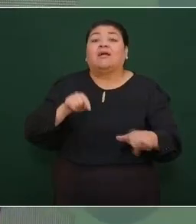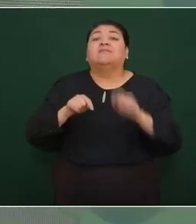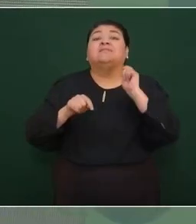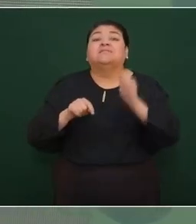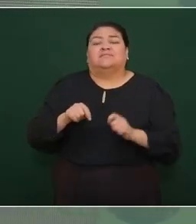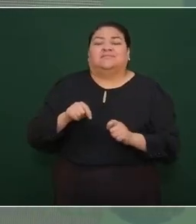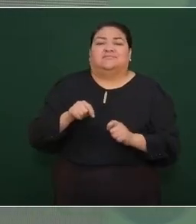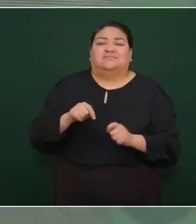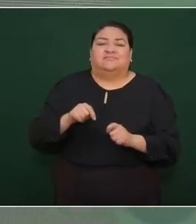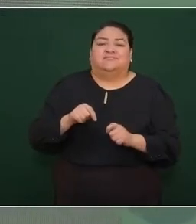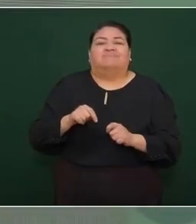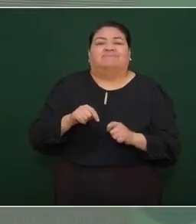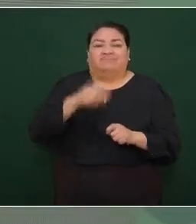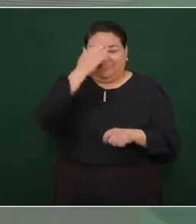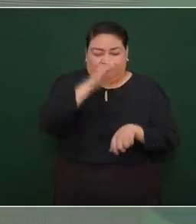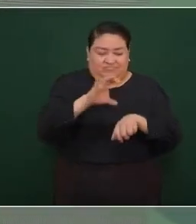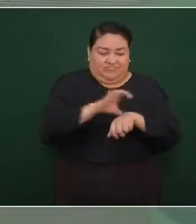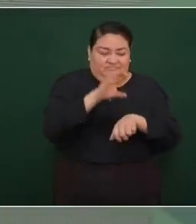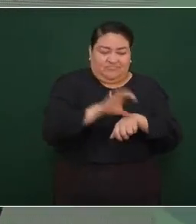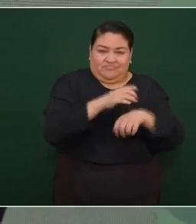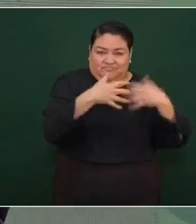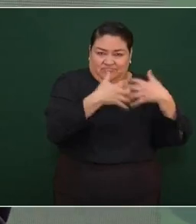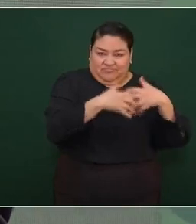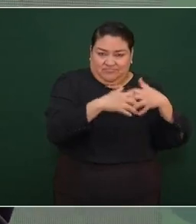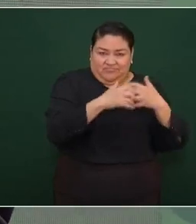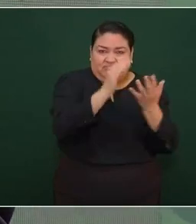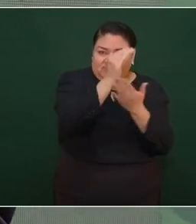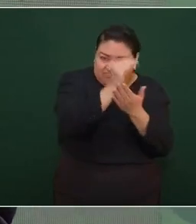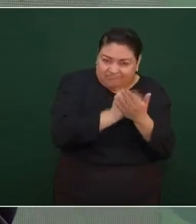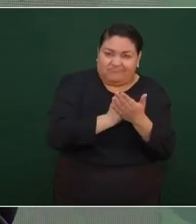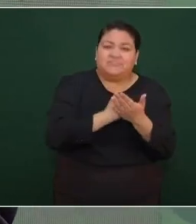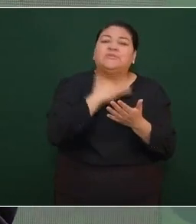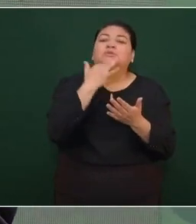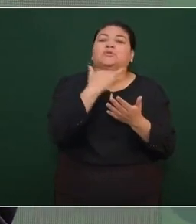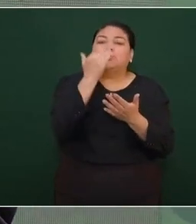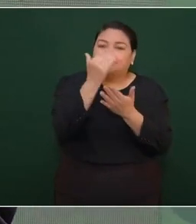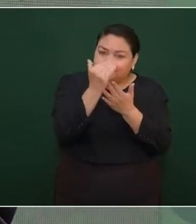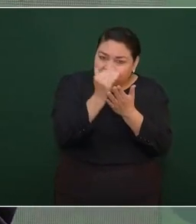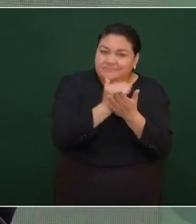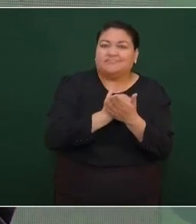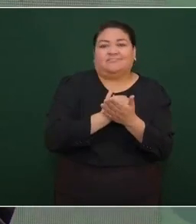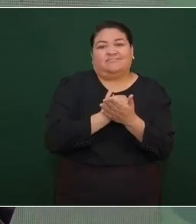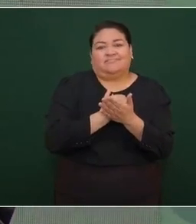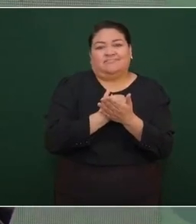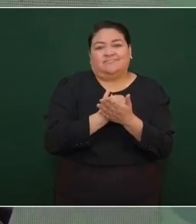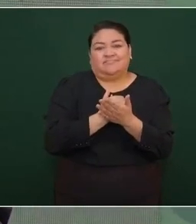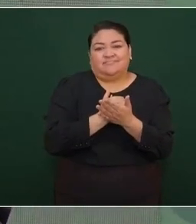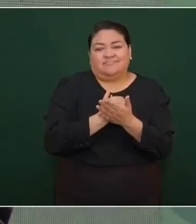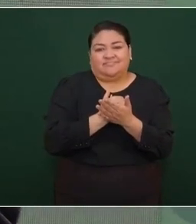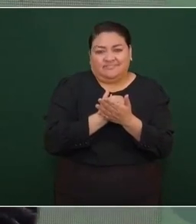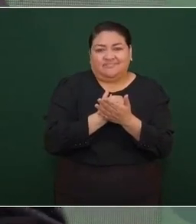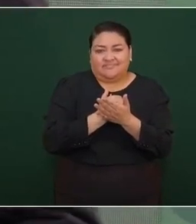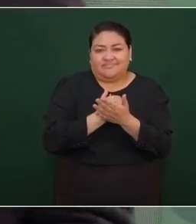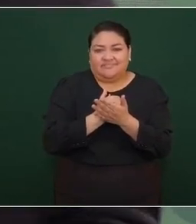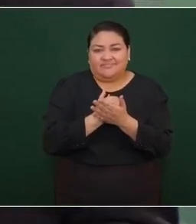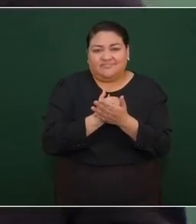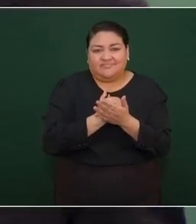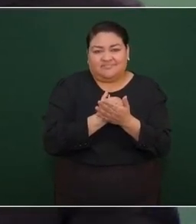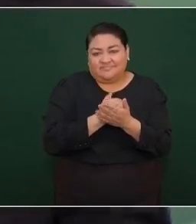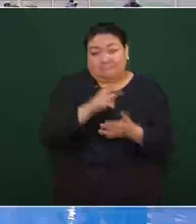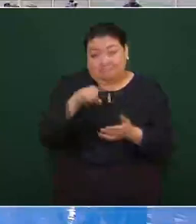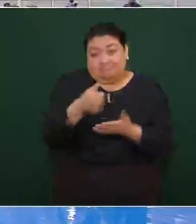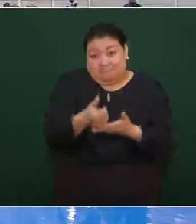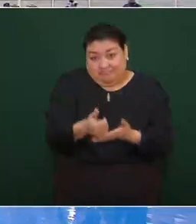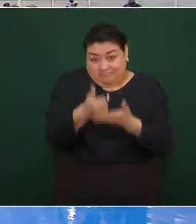consumo de combustible menos contaminación ese es un